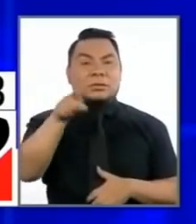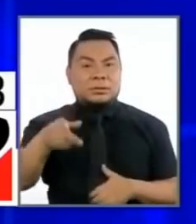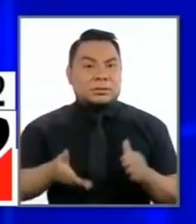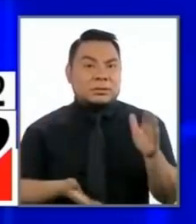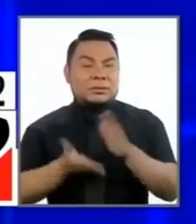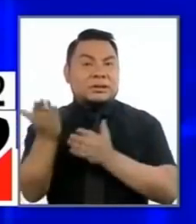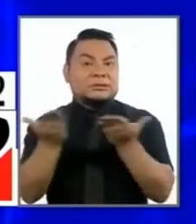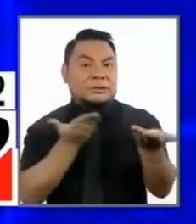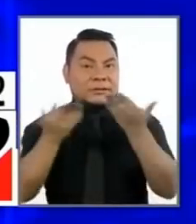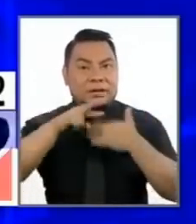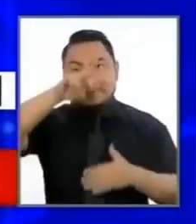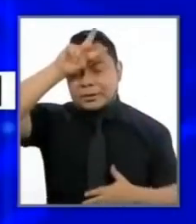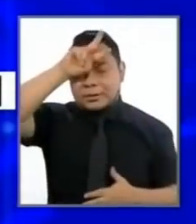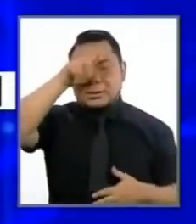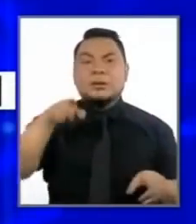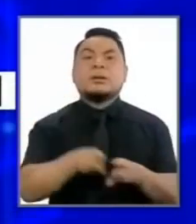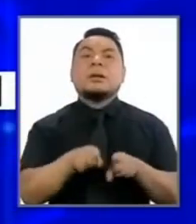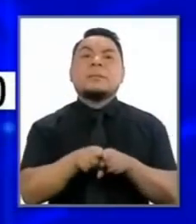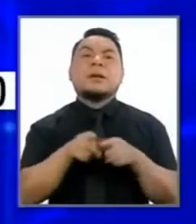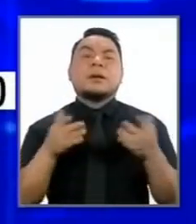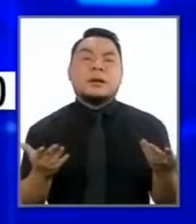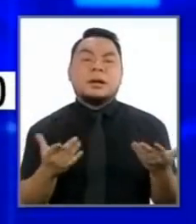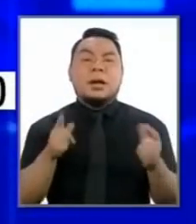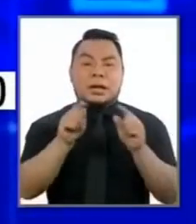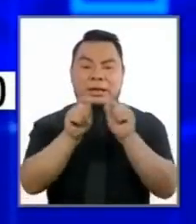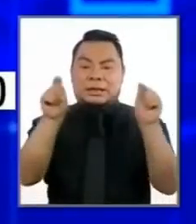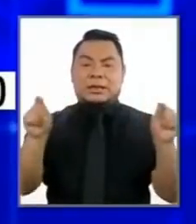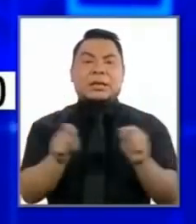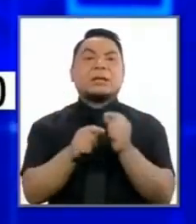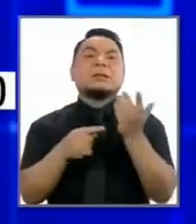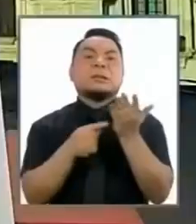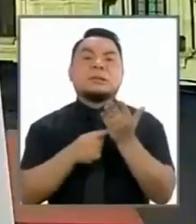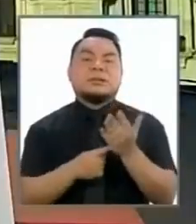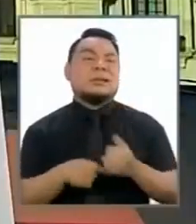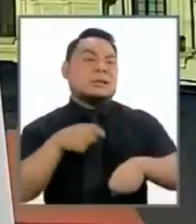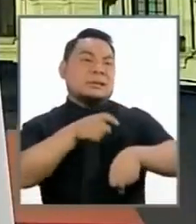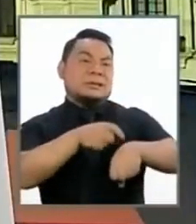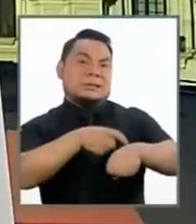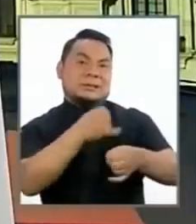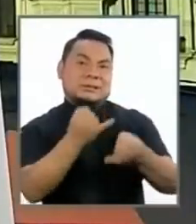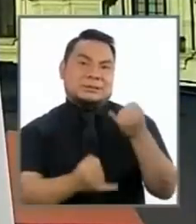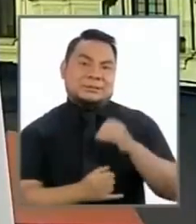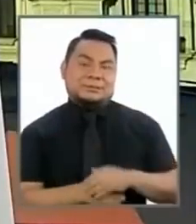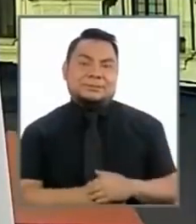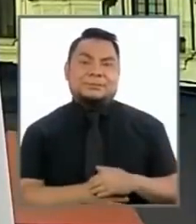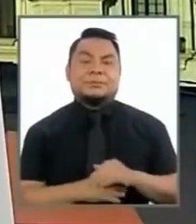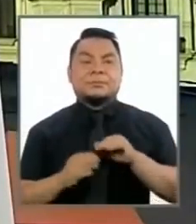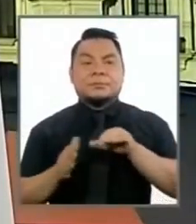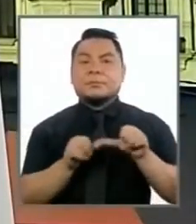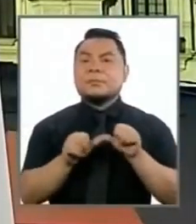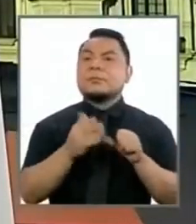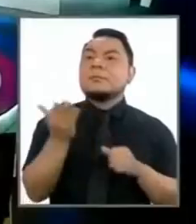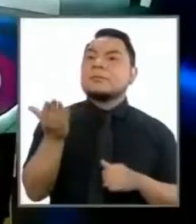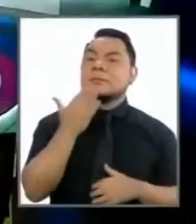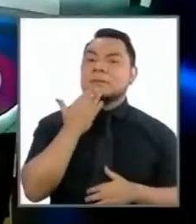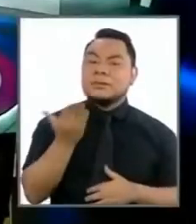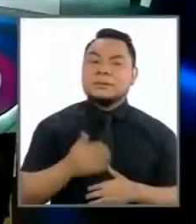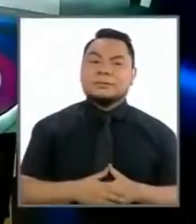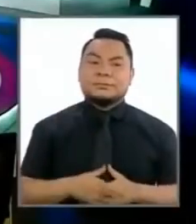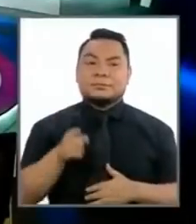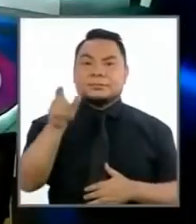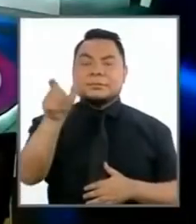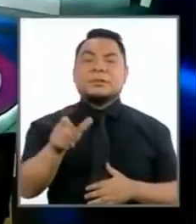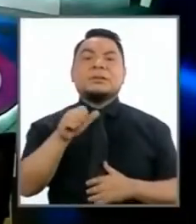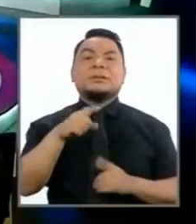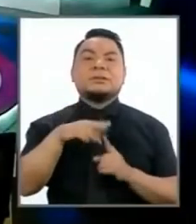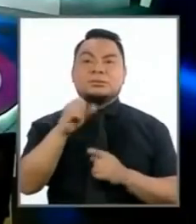salen sirviendo a la patria y con un título técnico. Un minuto cumplido con quien continuamos en esta bolsa el